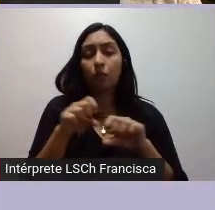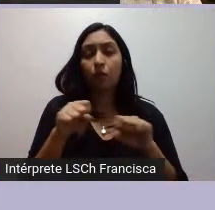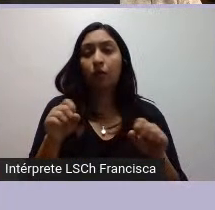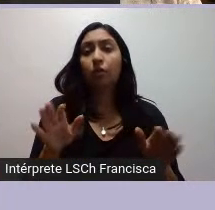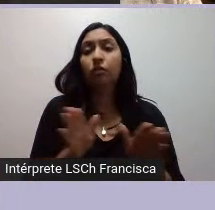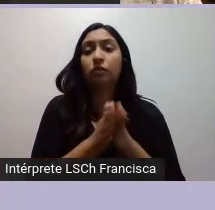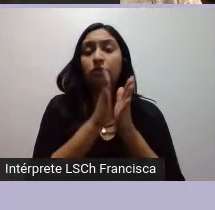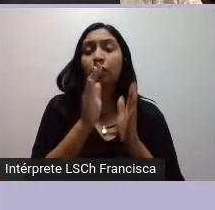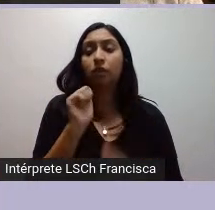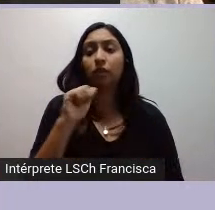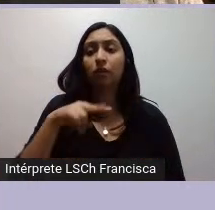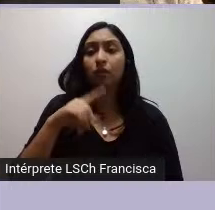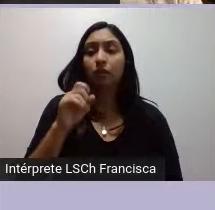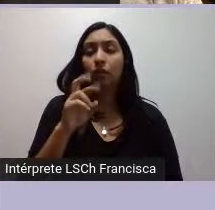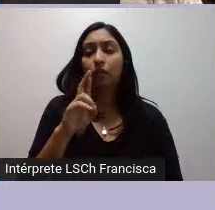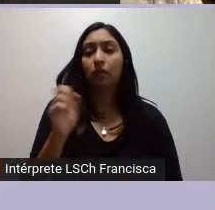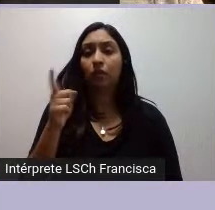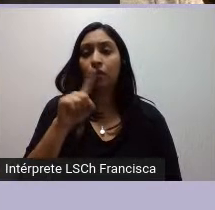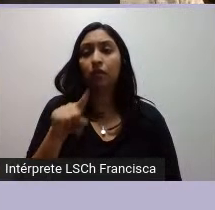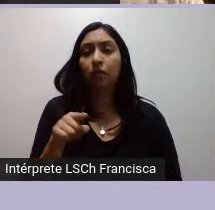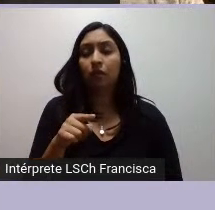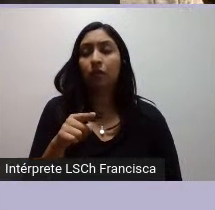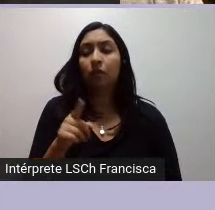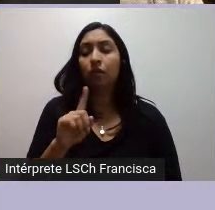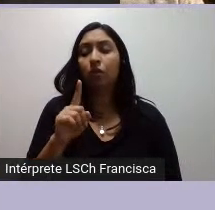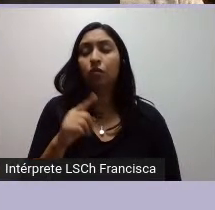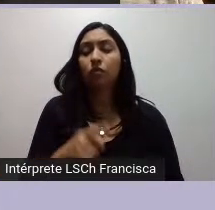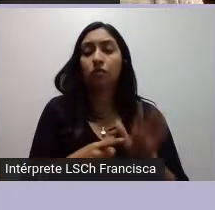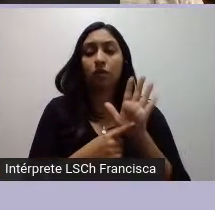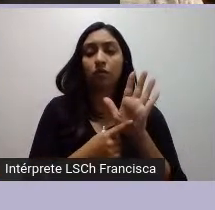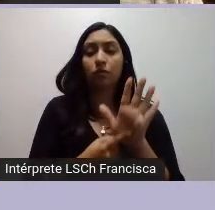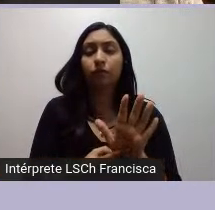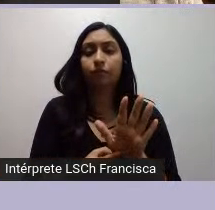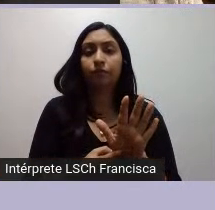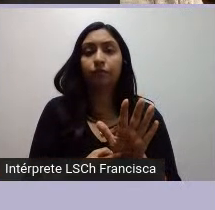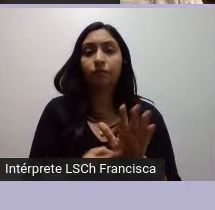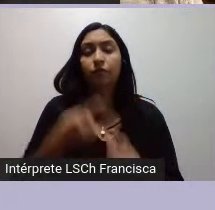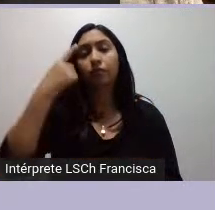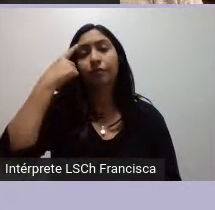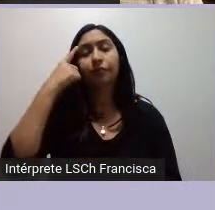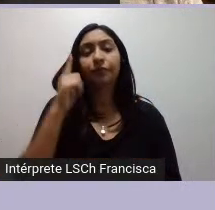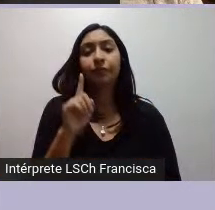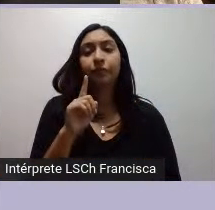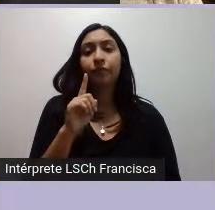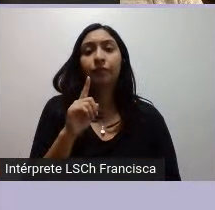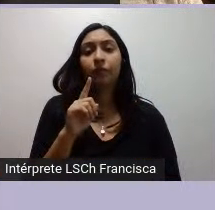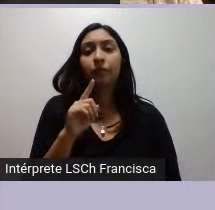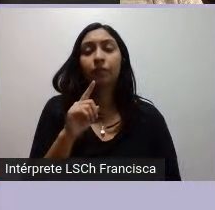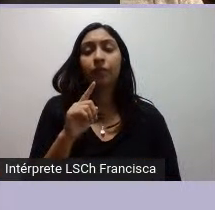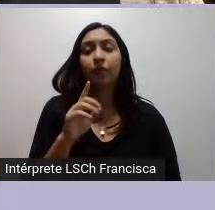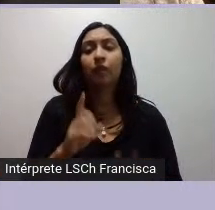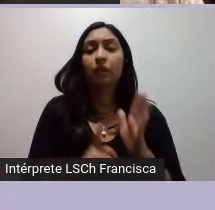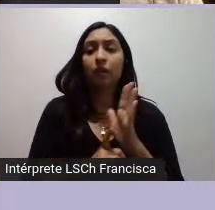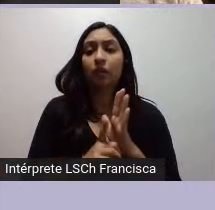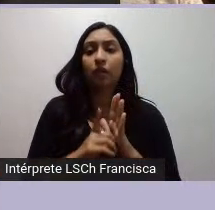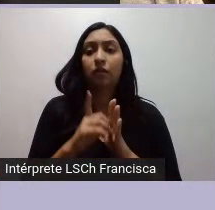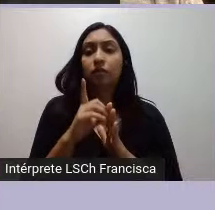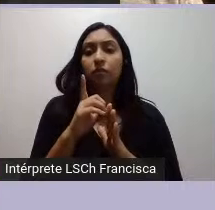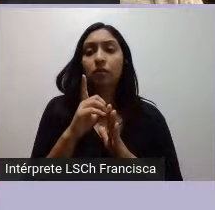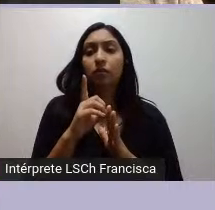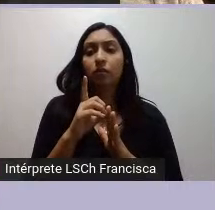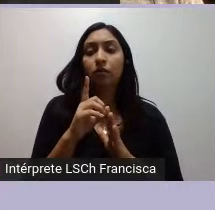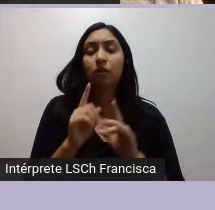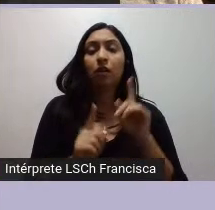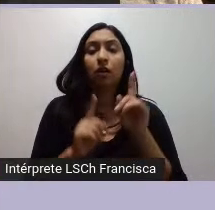práctica se han materializado penosamente del todo sin embargo esto ha terminado por desarrollar lo que algunos